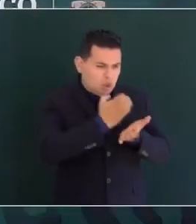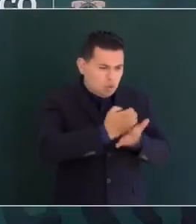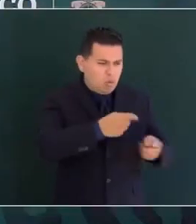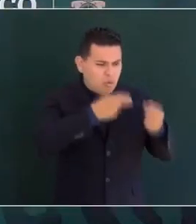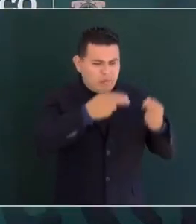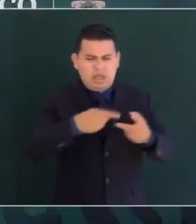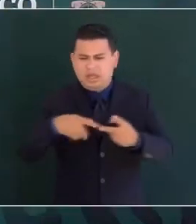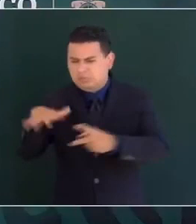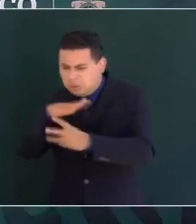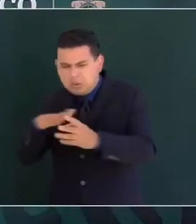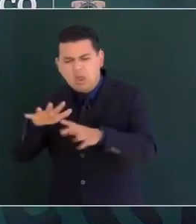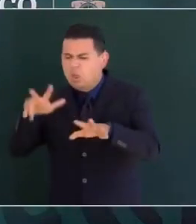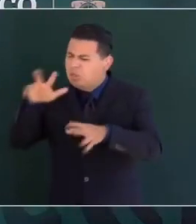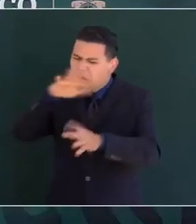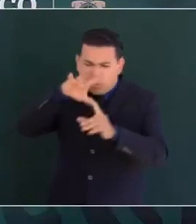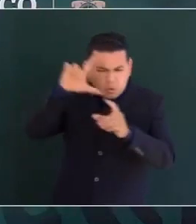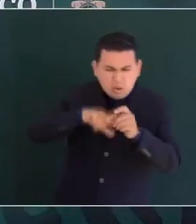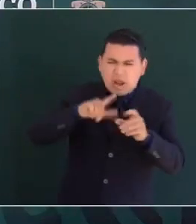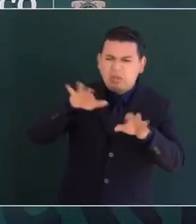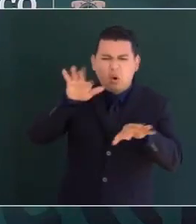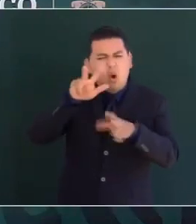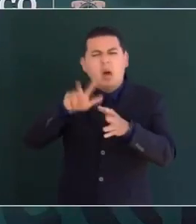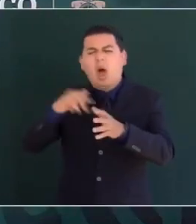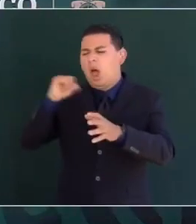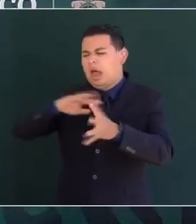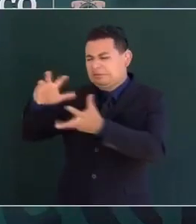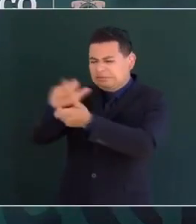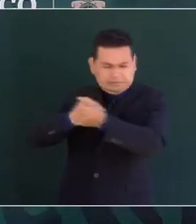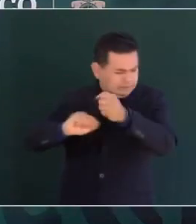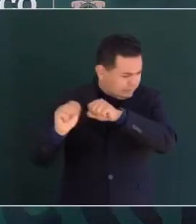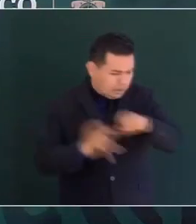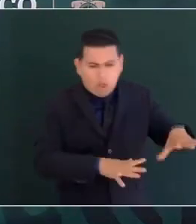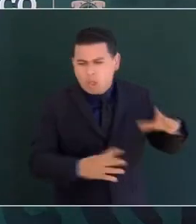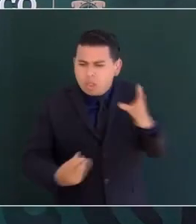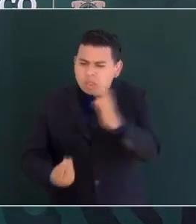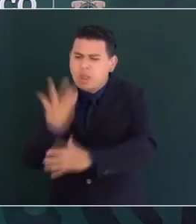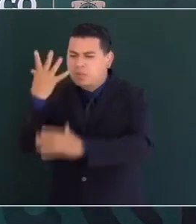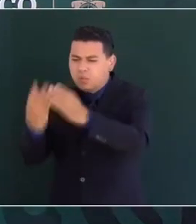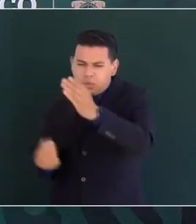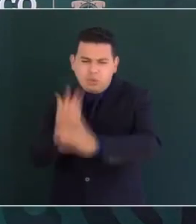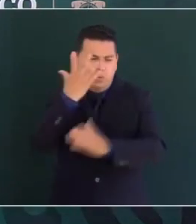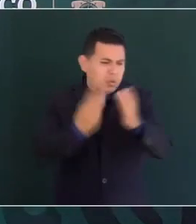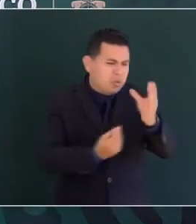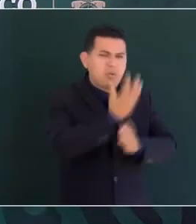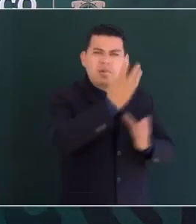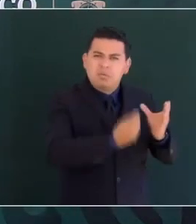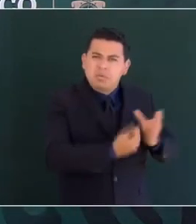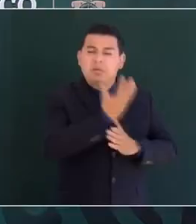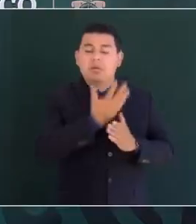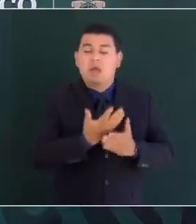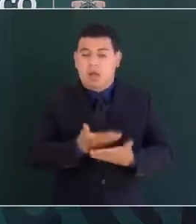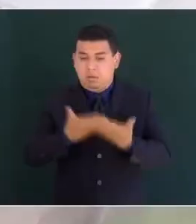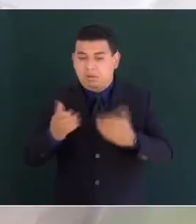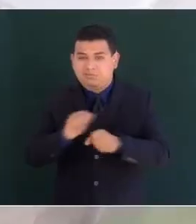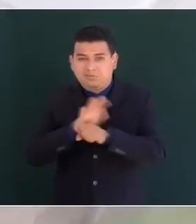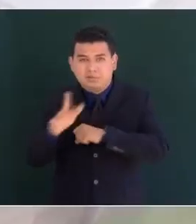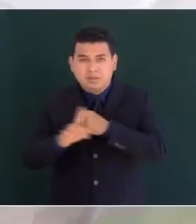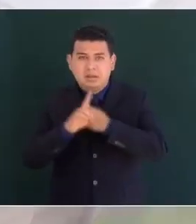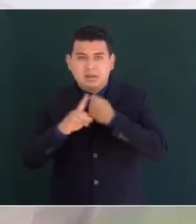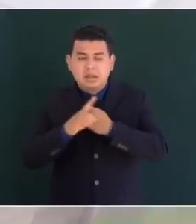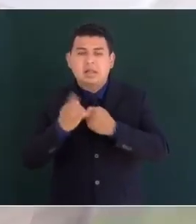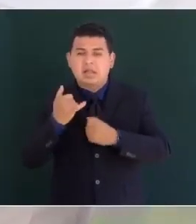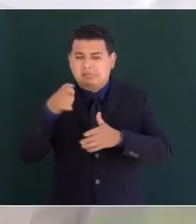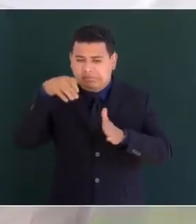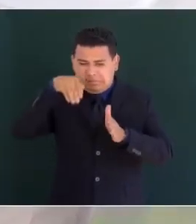social cultural y política ahora a pesar de la pandemia y de la crisis